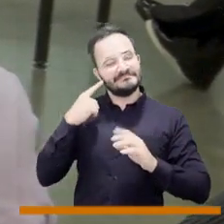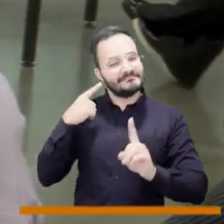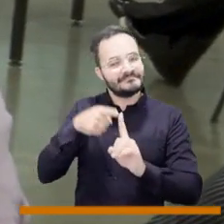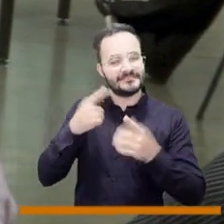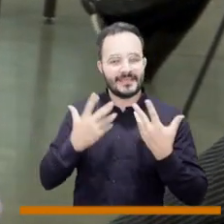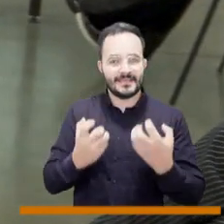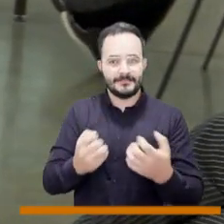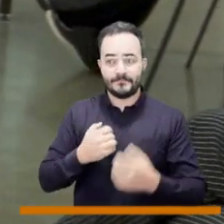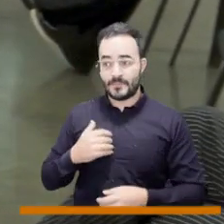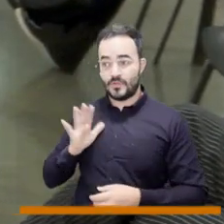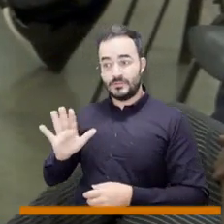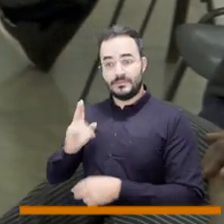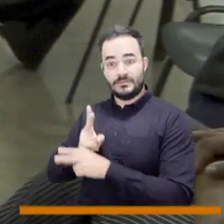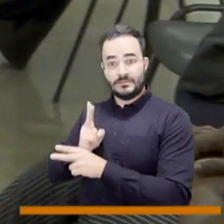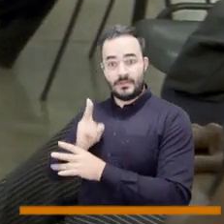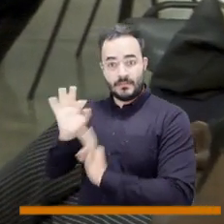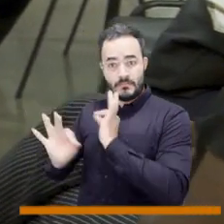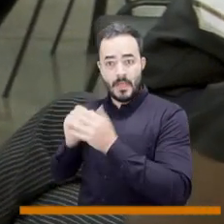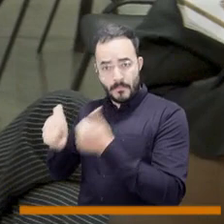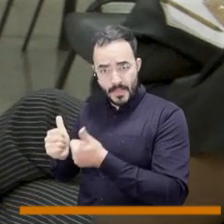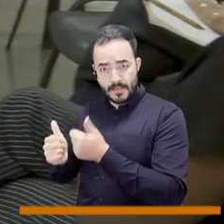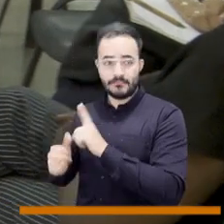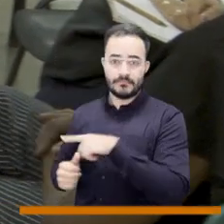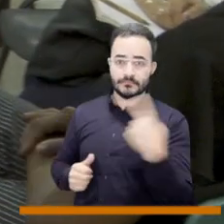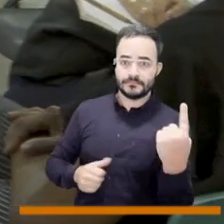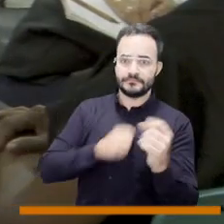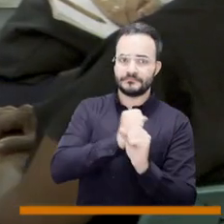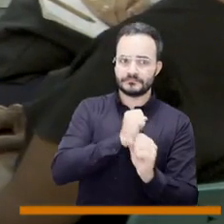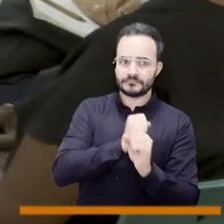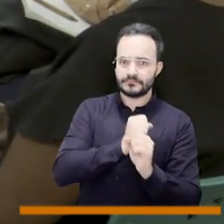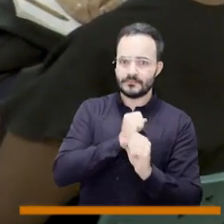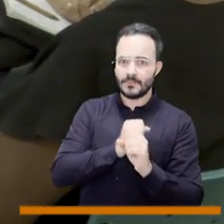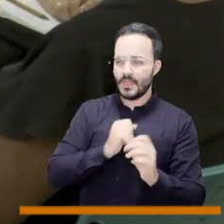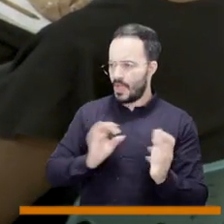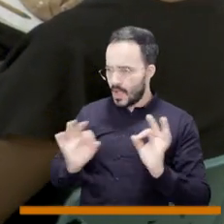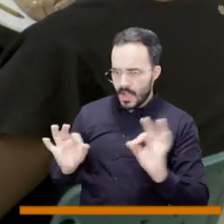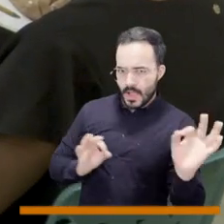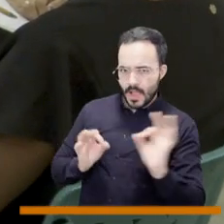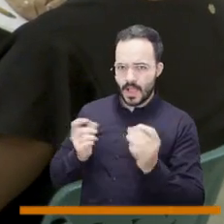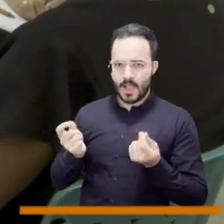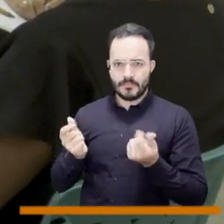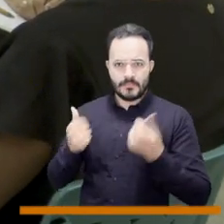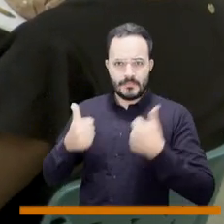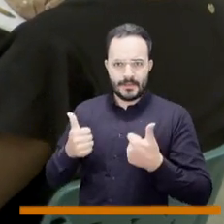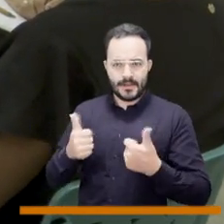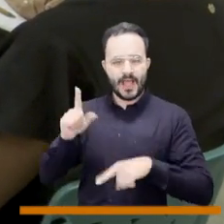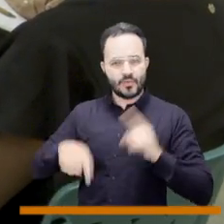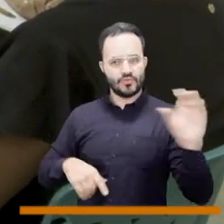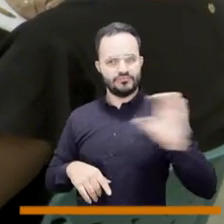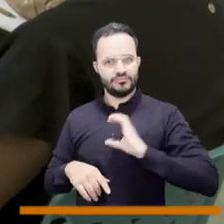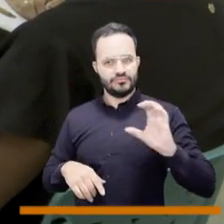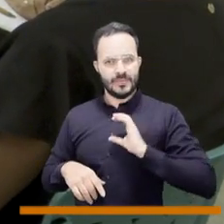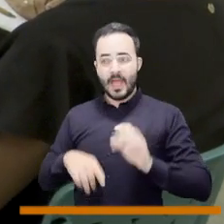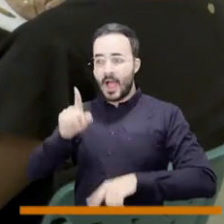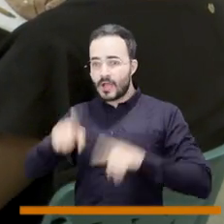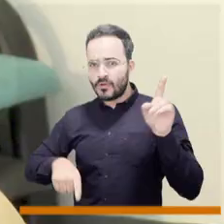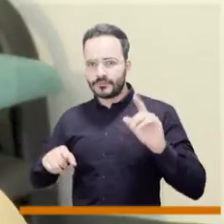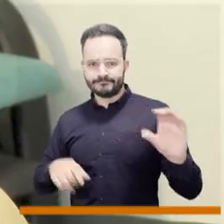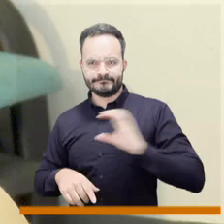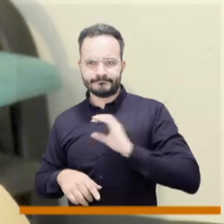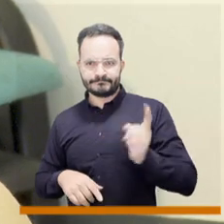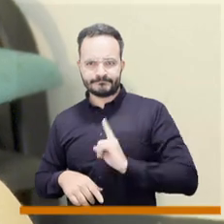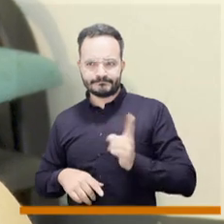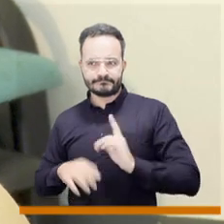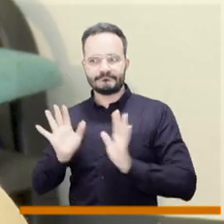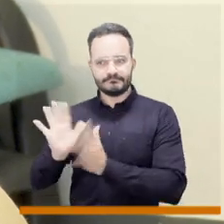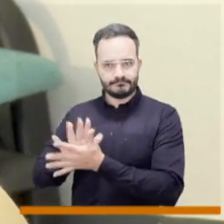en la red para que mientras que aquellas cuidadoras estén trabajando remuneradamente Las otras que no lo